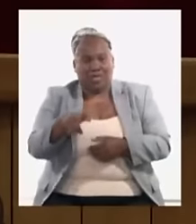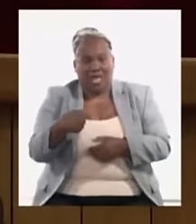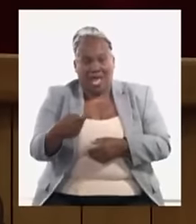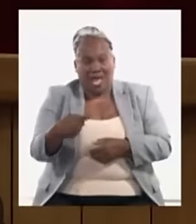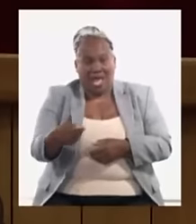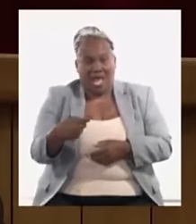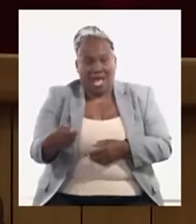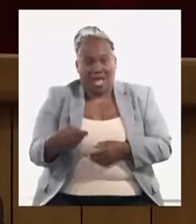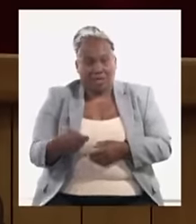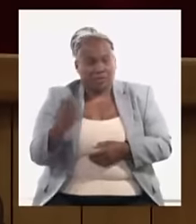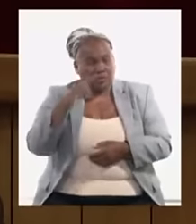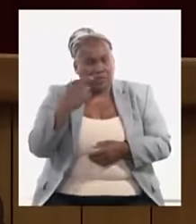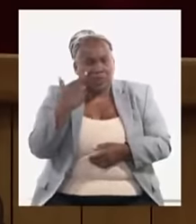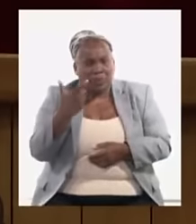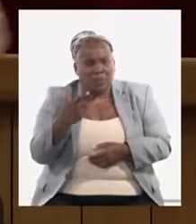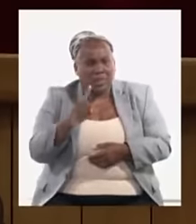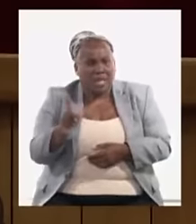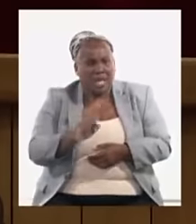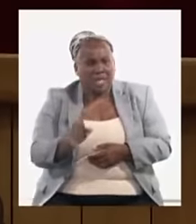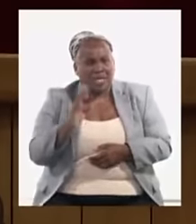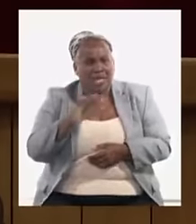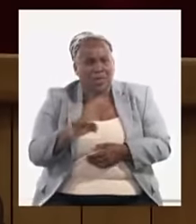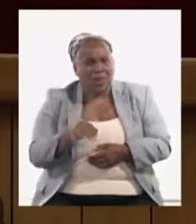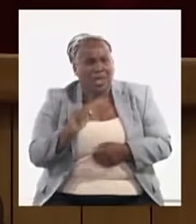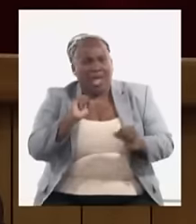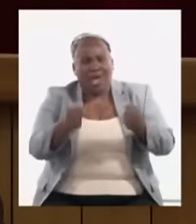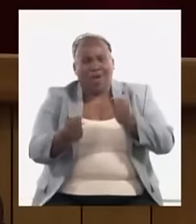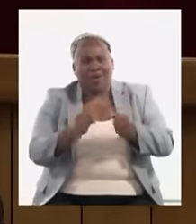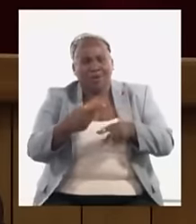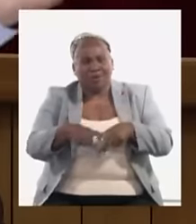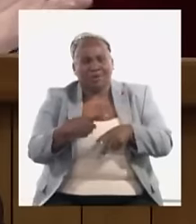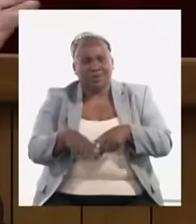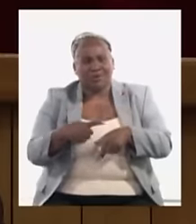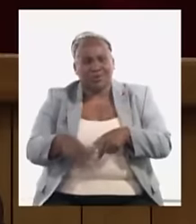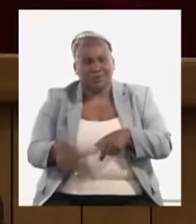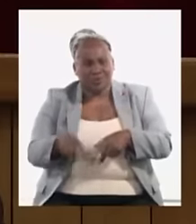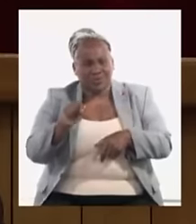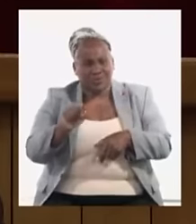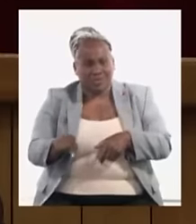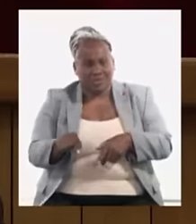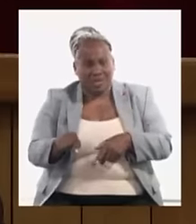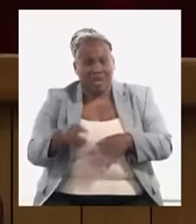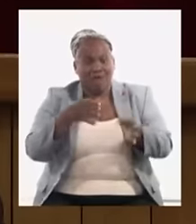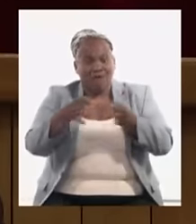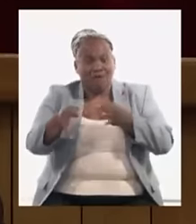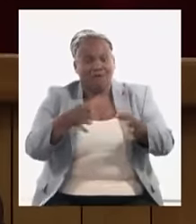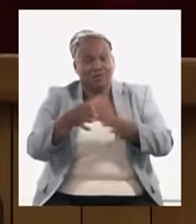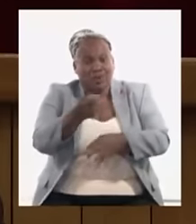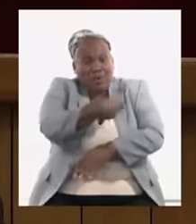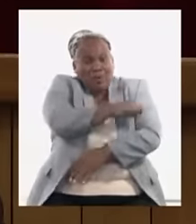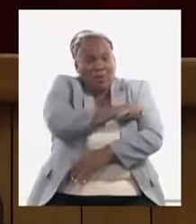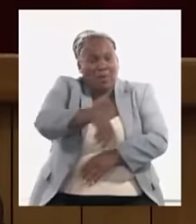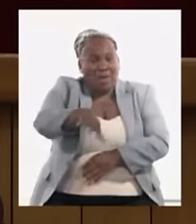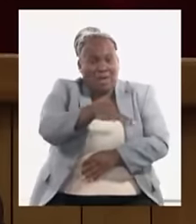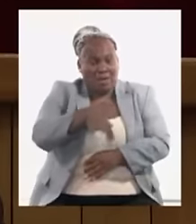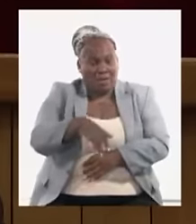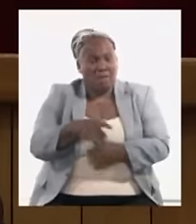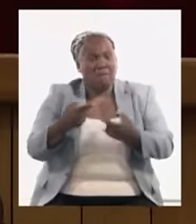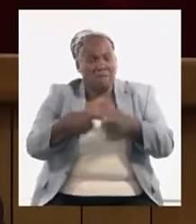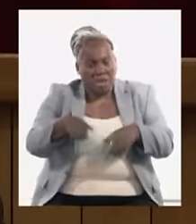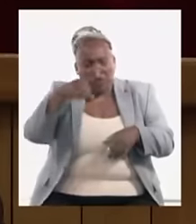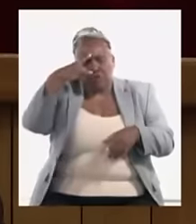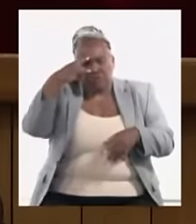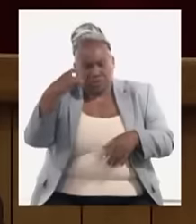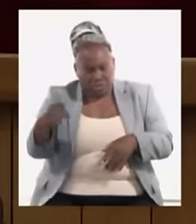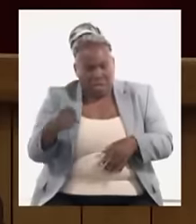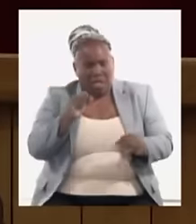que no son imprescindibles no es ahorrar en aquellas cosas que van en función de la población pero si se puede ahorrar mucho en